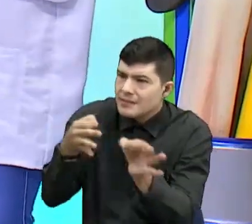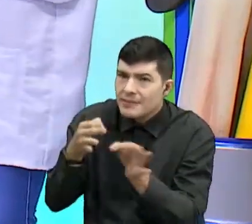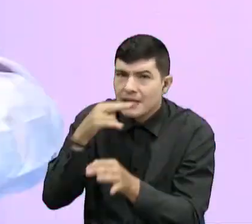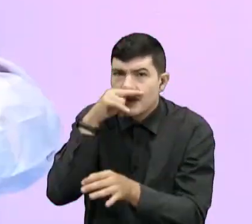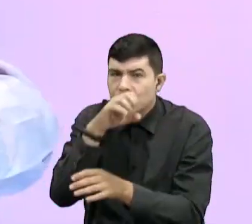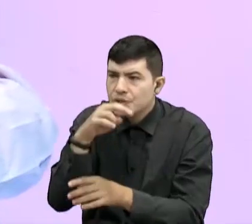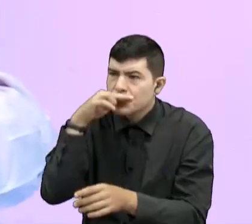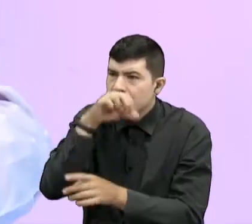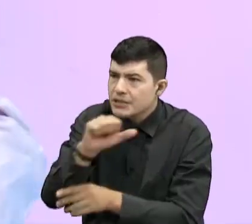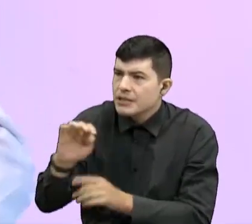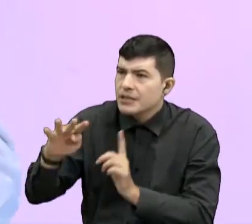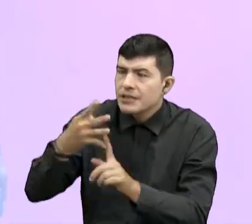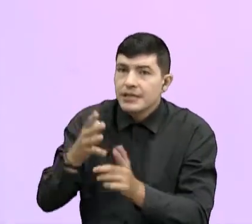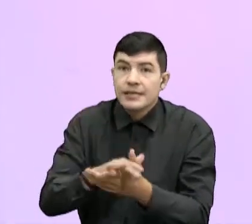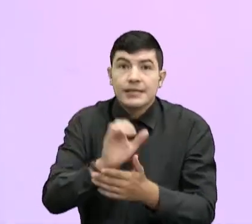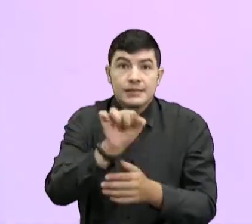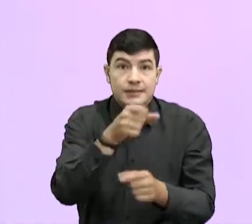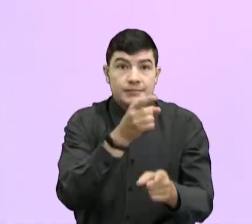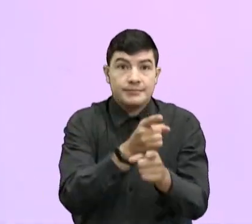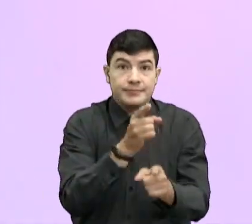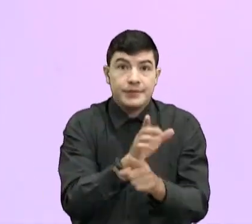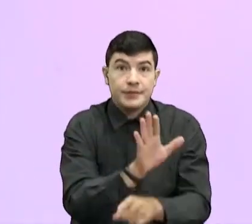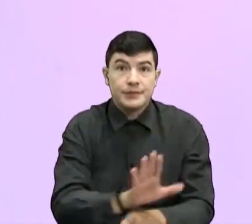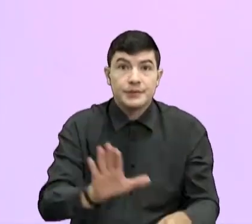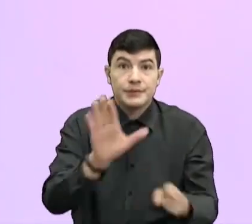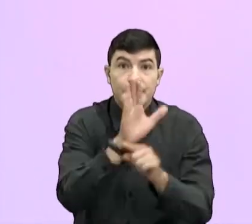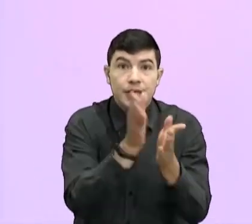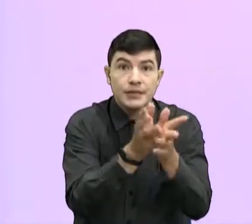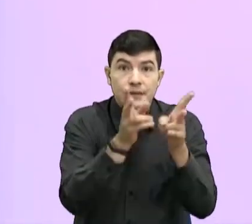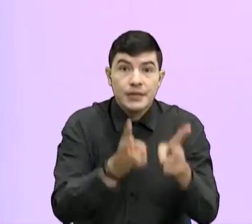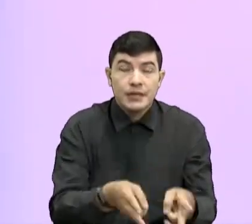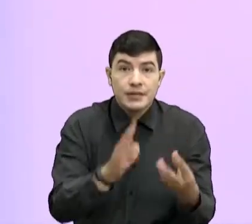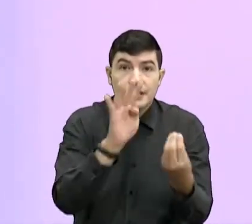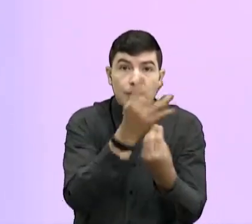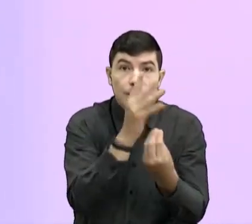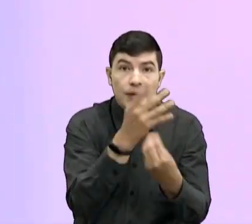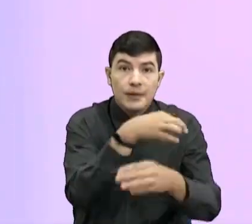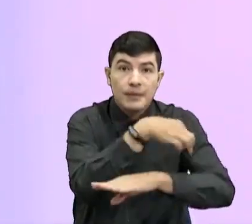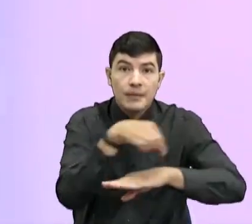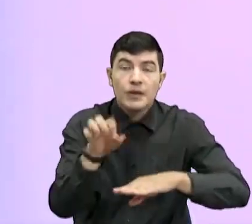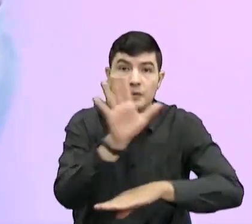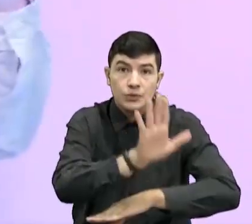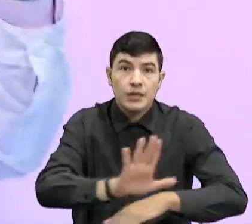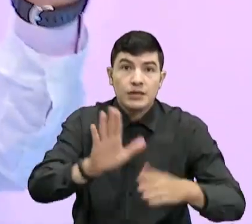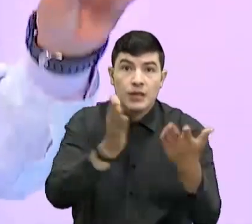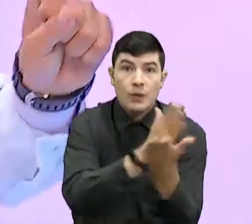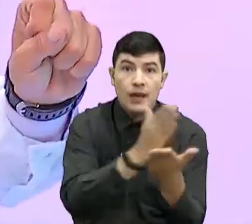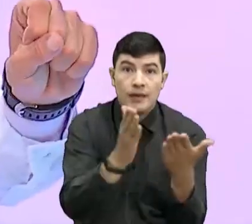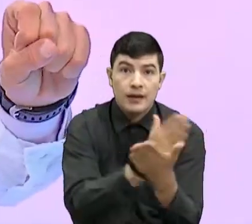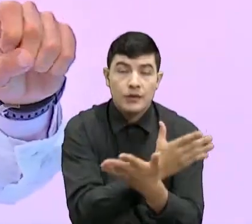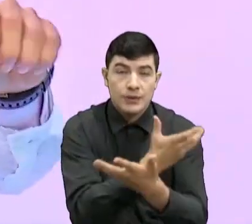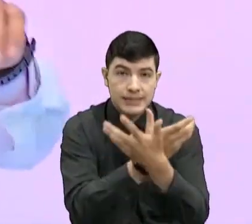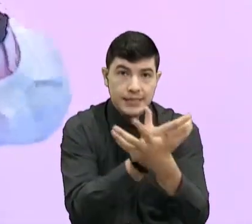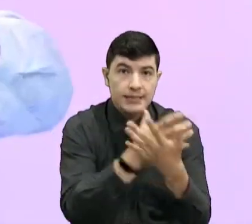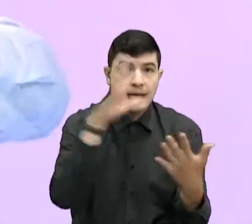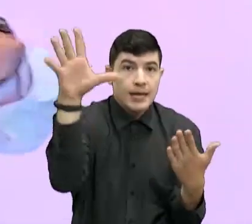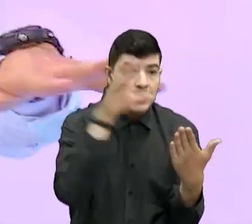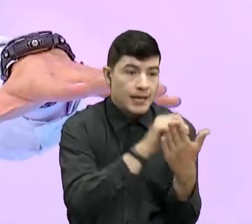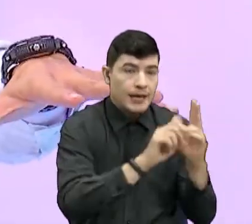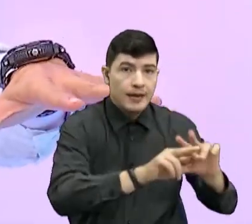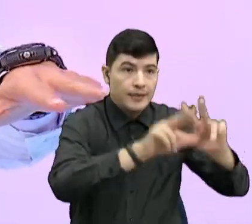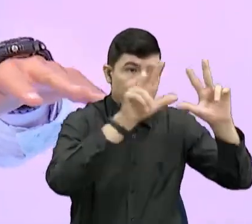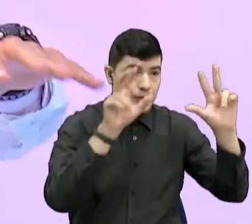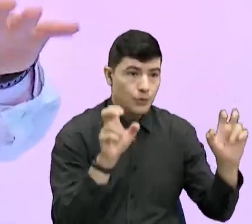de cuarto? Eso es, mis queridos niños de cuarto vayan poniendo el título, enfermedades y vacunas. Ajá. Hay algunas enfermedades que